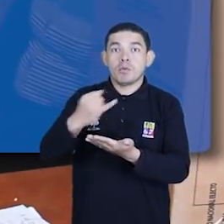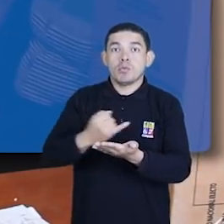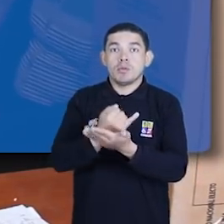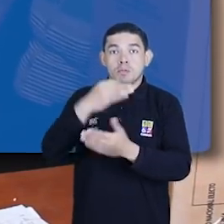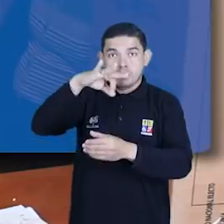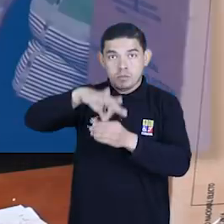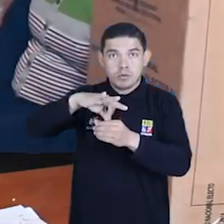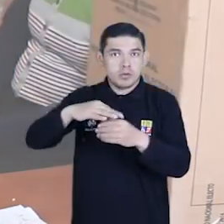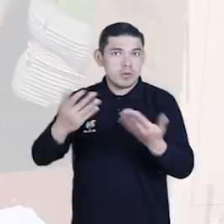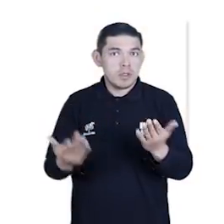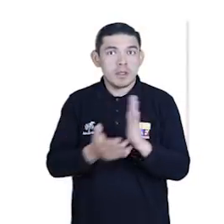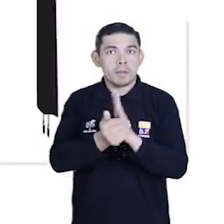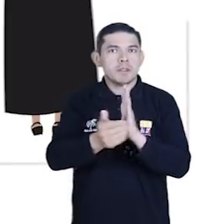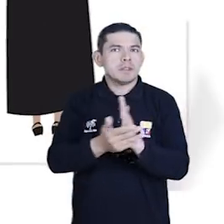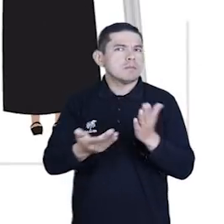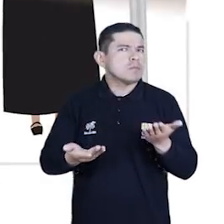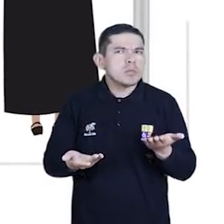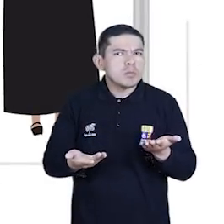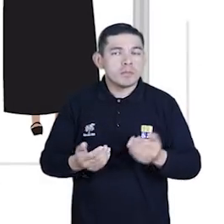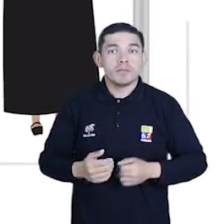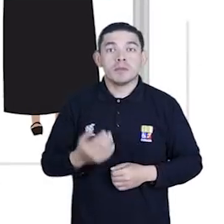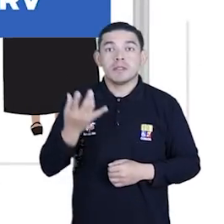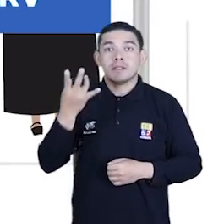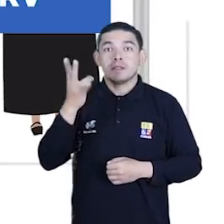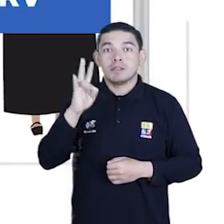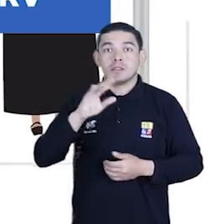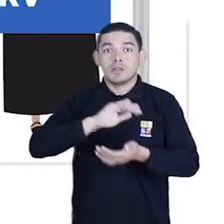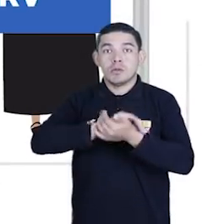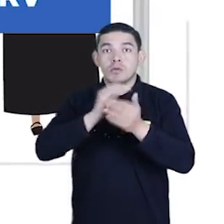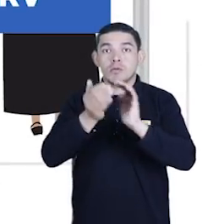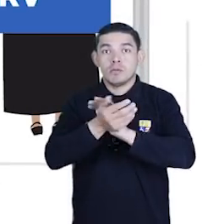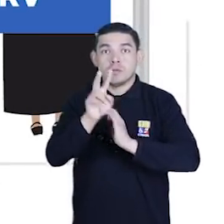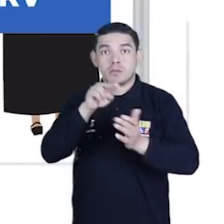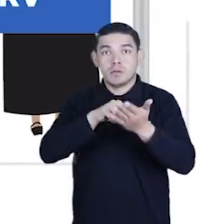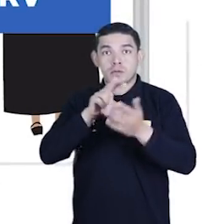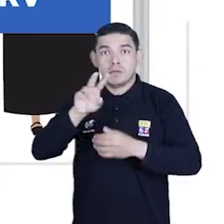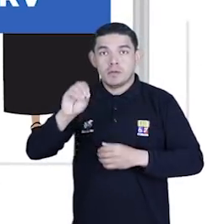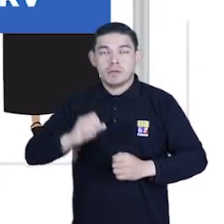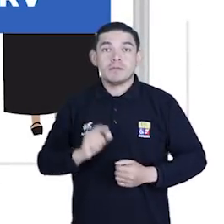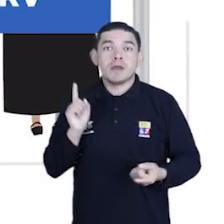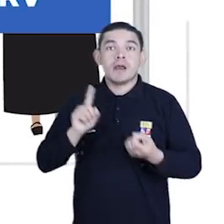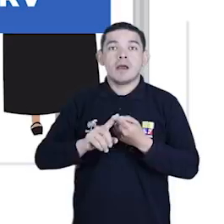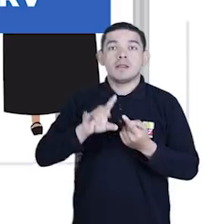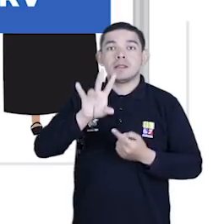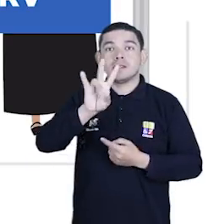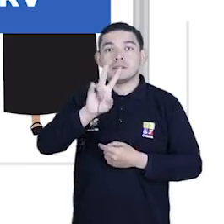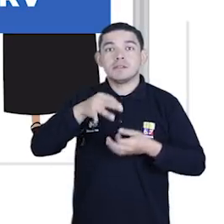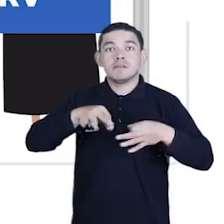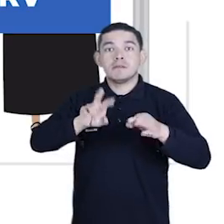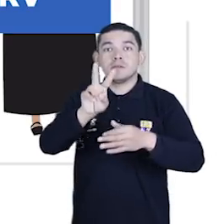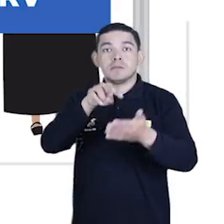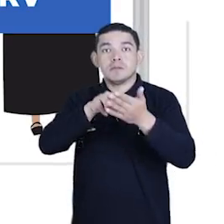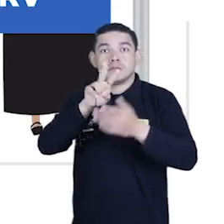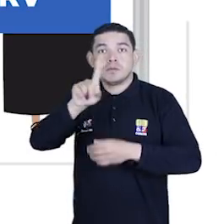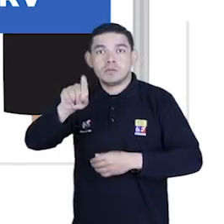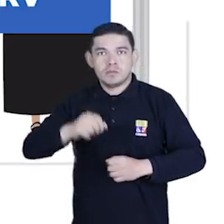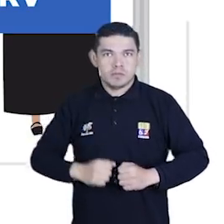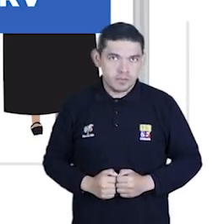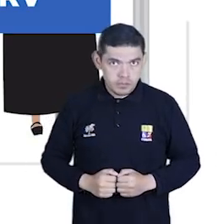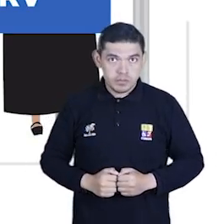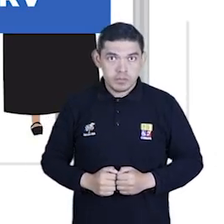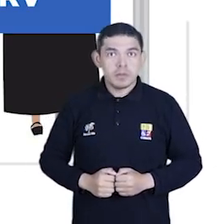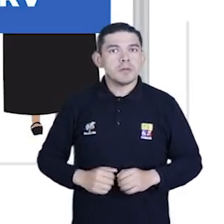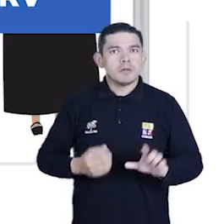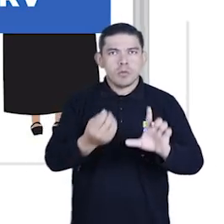programadas. Los miembros de las juntas receptoras del voto se capacitarán desde el 17 de noviembre de 2020